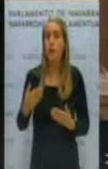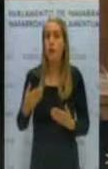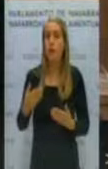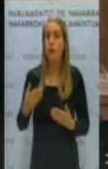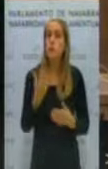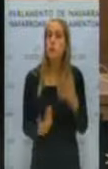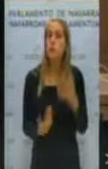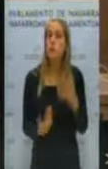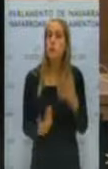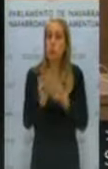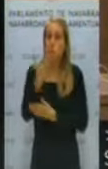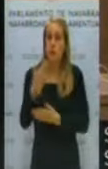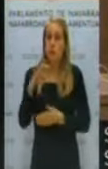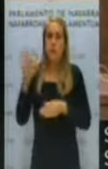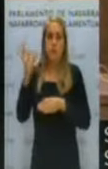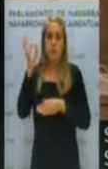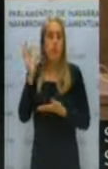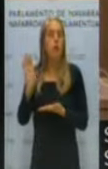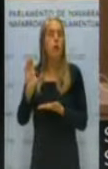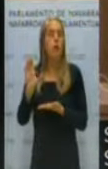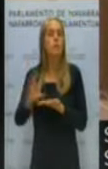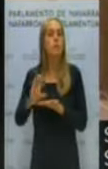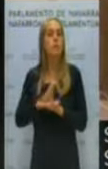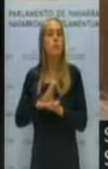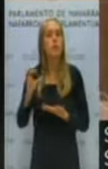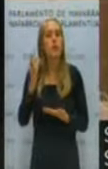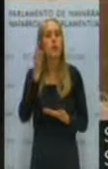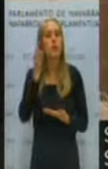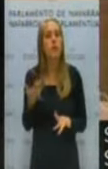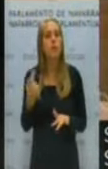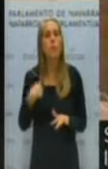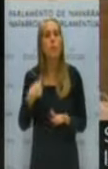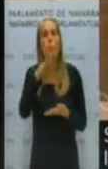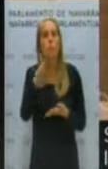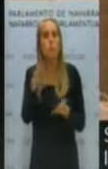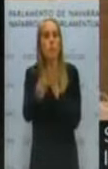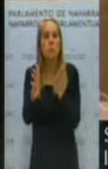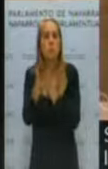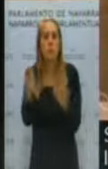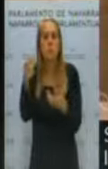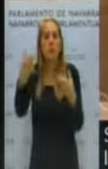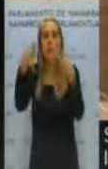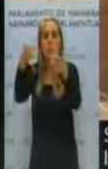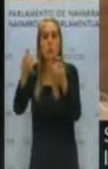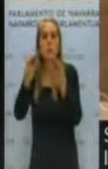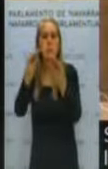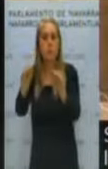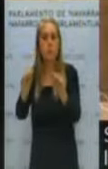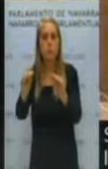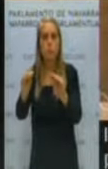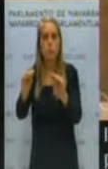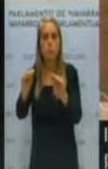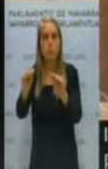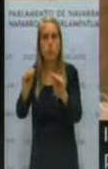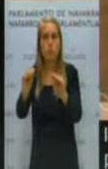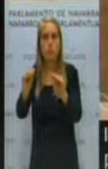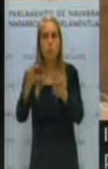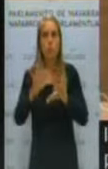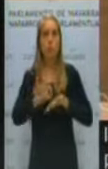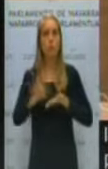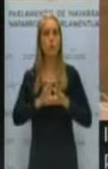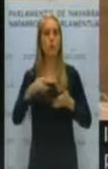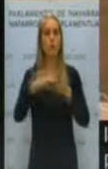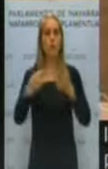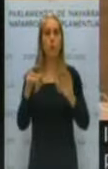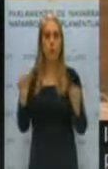Señora consejera, la pregunta es cuáles son las razones por las que su departamento ha puesto en marcha un servicio técnico de